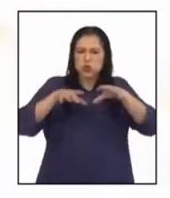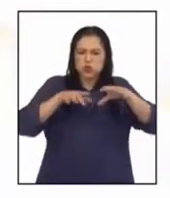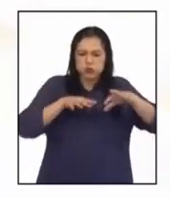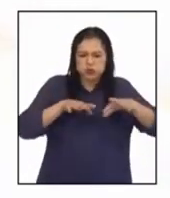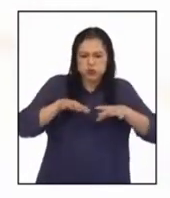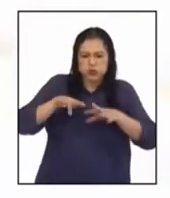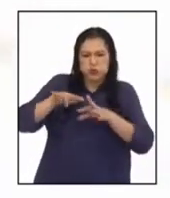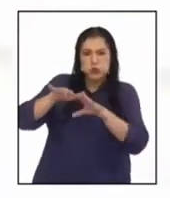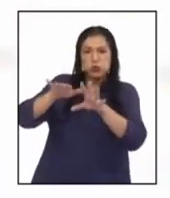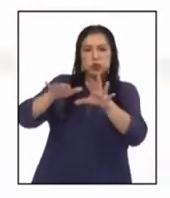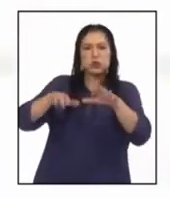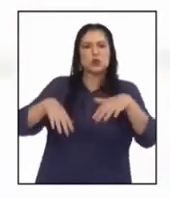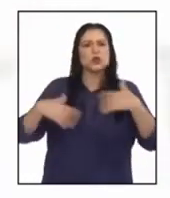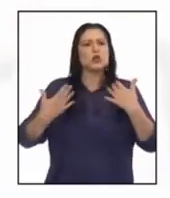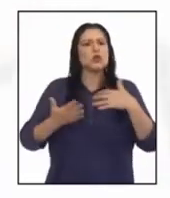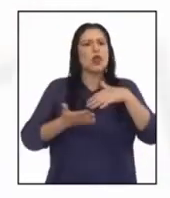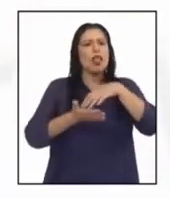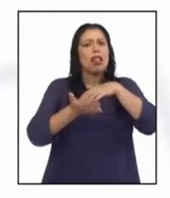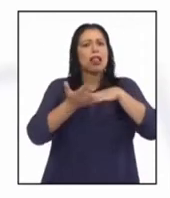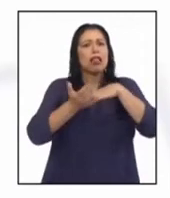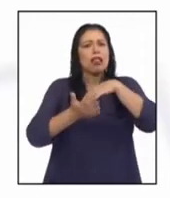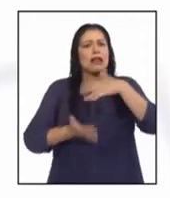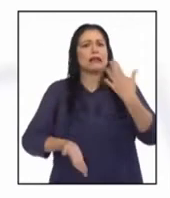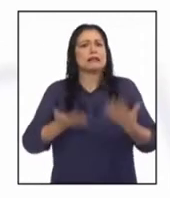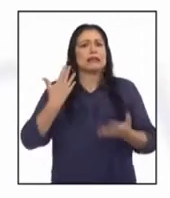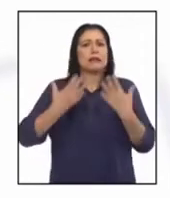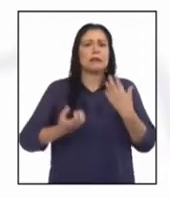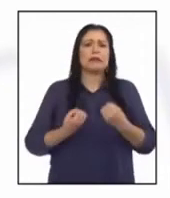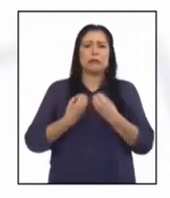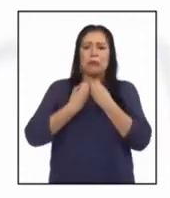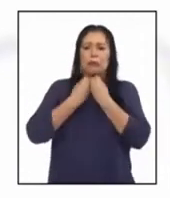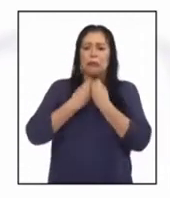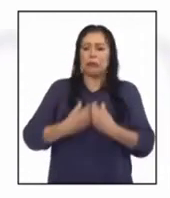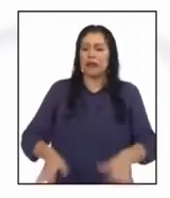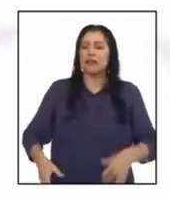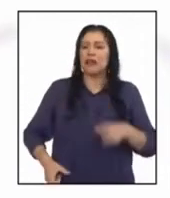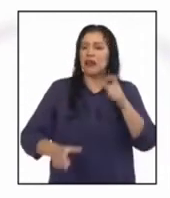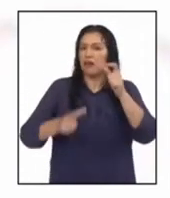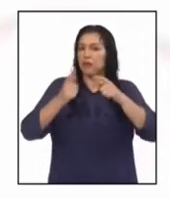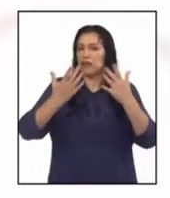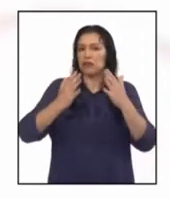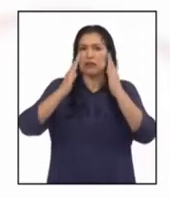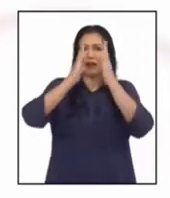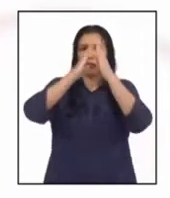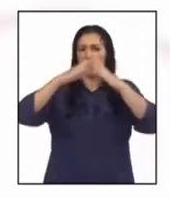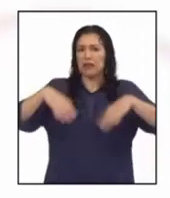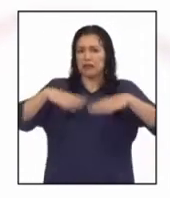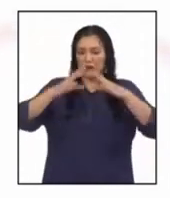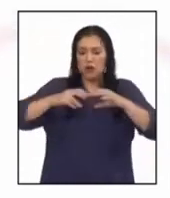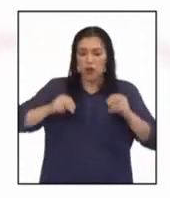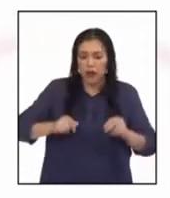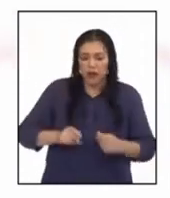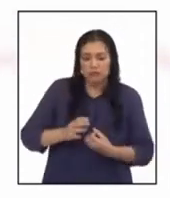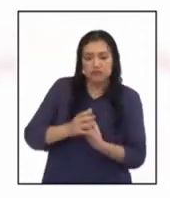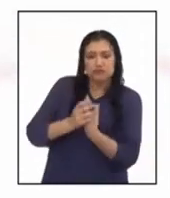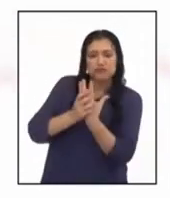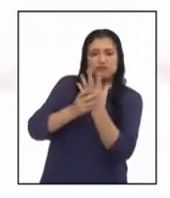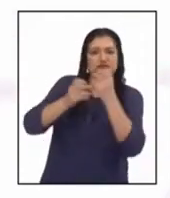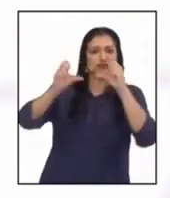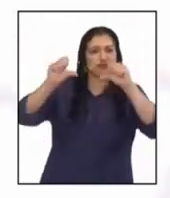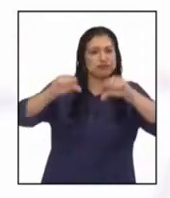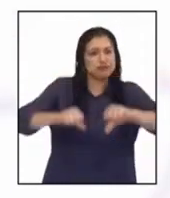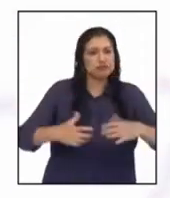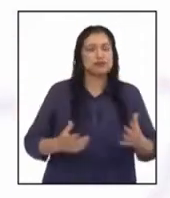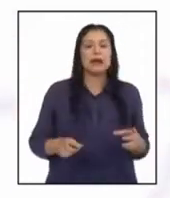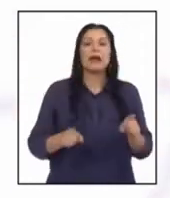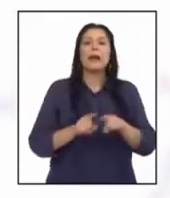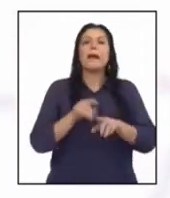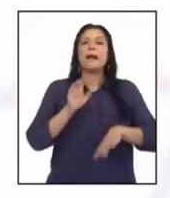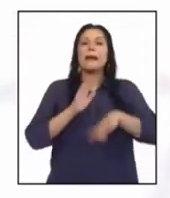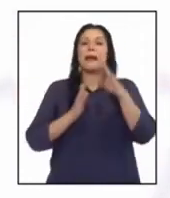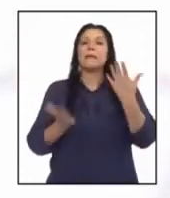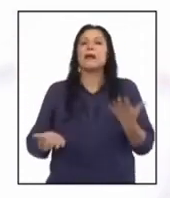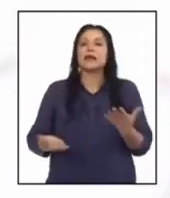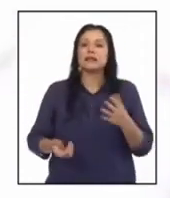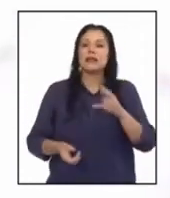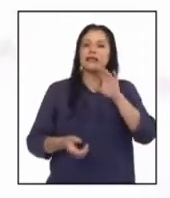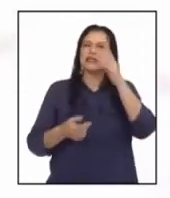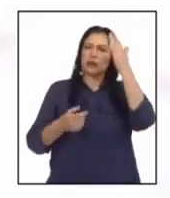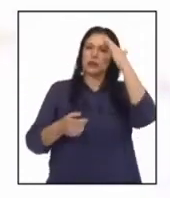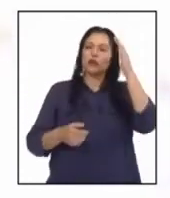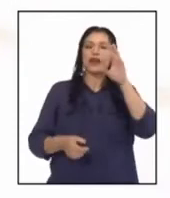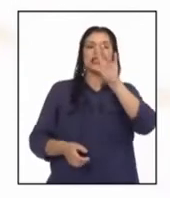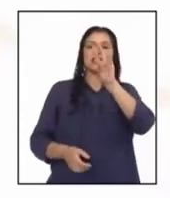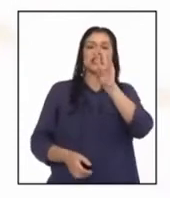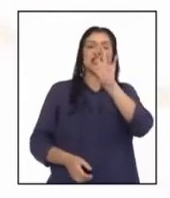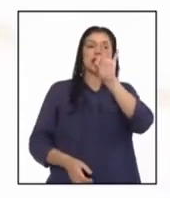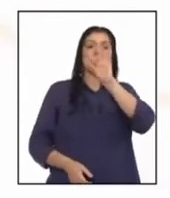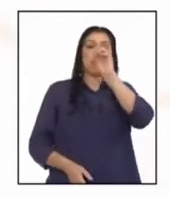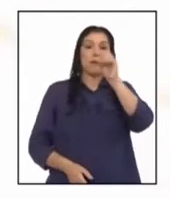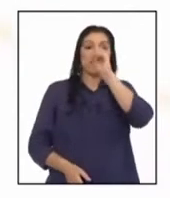señalada sería vulnerable, lo cual generaría muchas pérdidas a la población porque sus embríos se verían afectados, más aún sabiendo que el 79